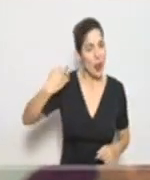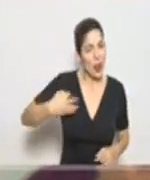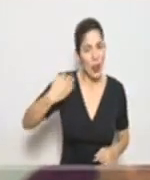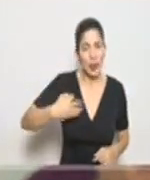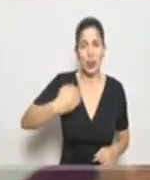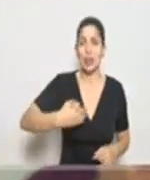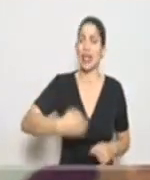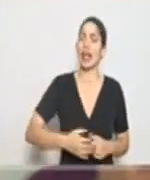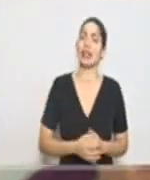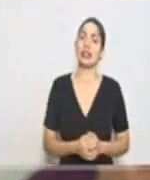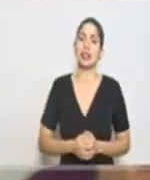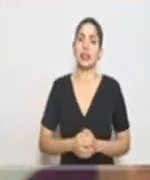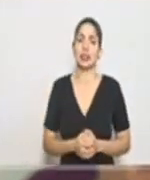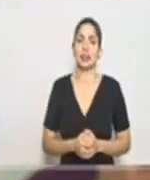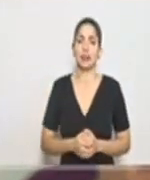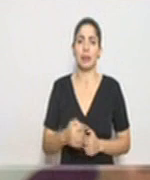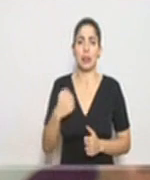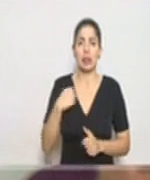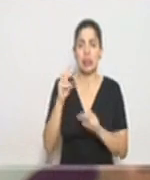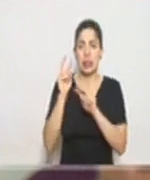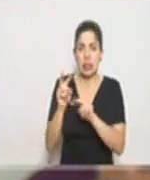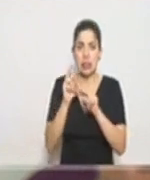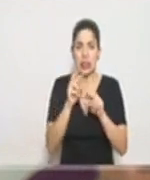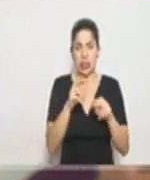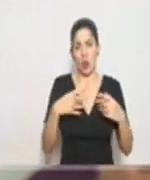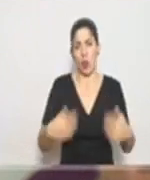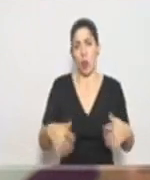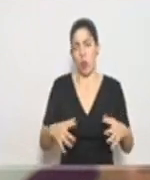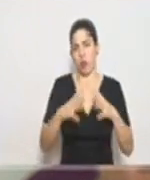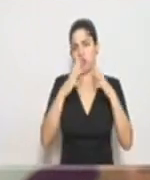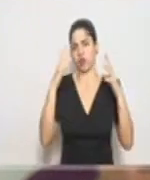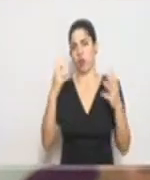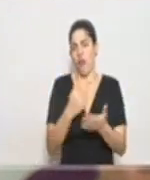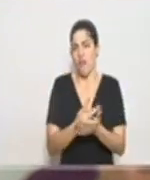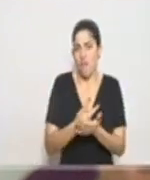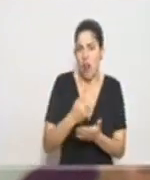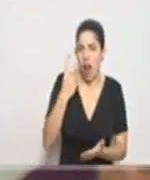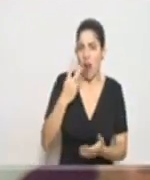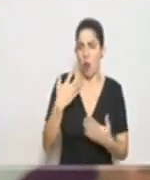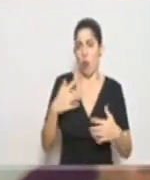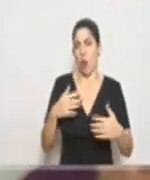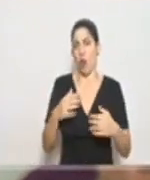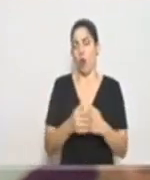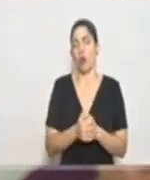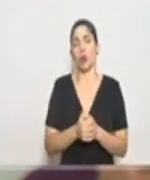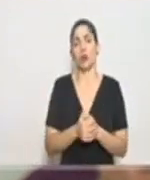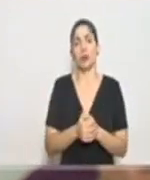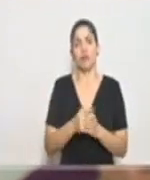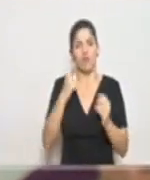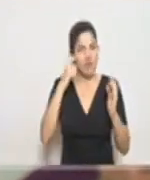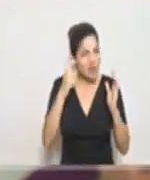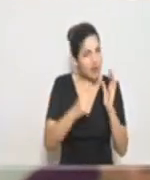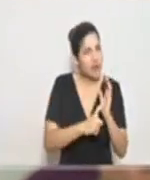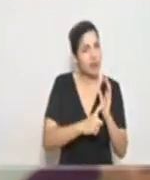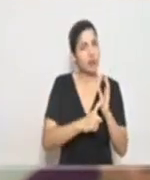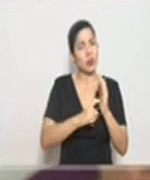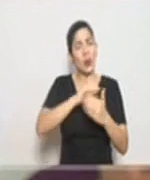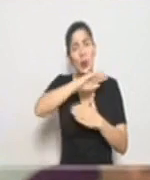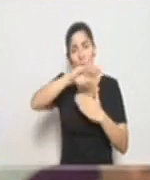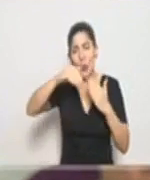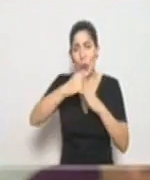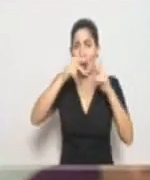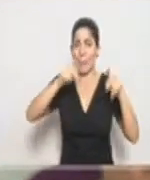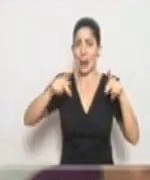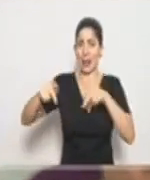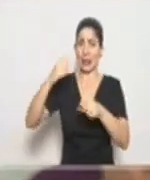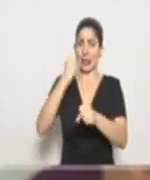lo vemos con más valor, con más valía, con más reconocimiento a todo el personal